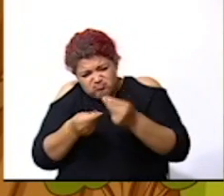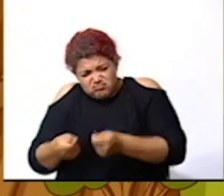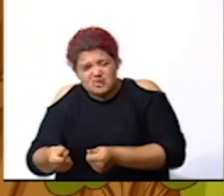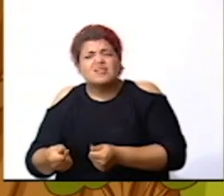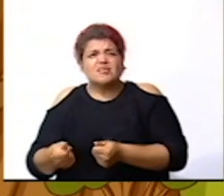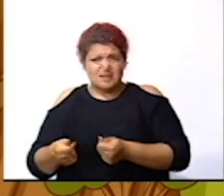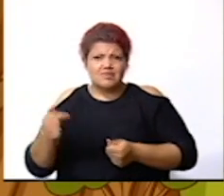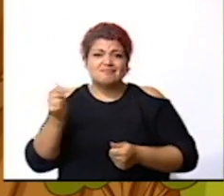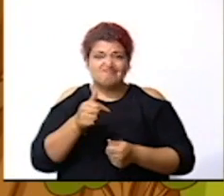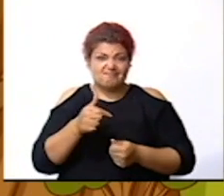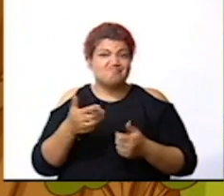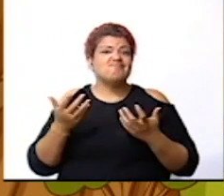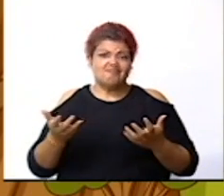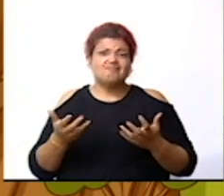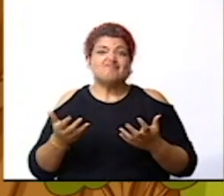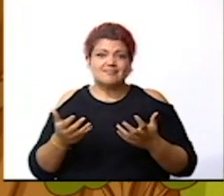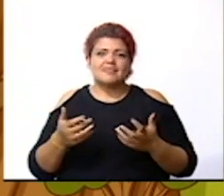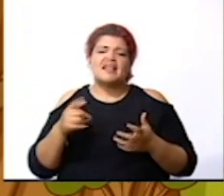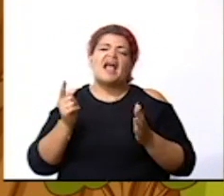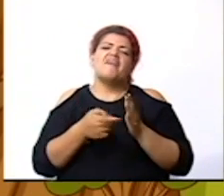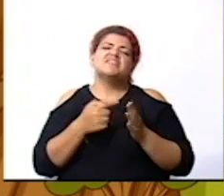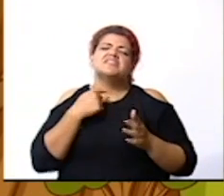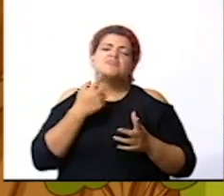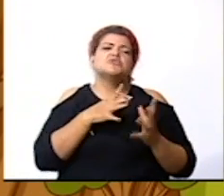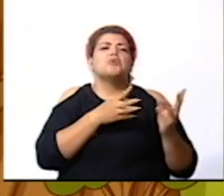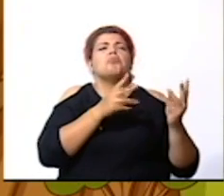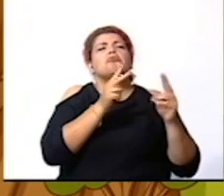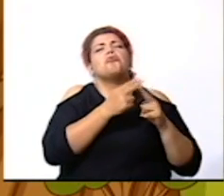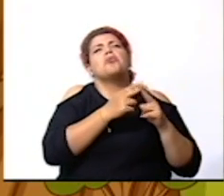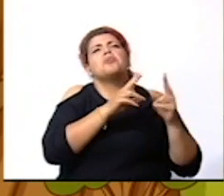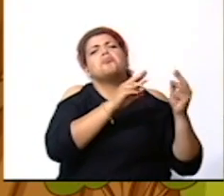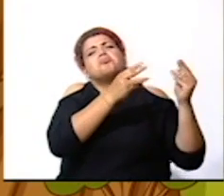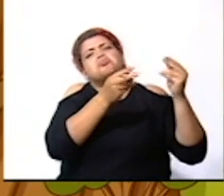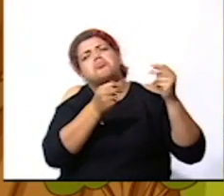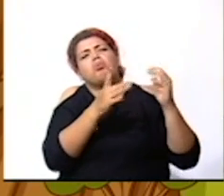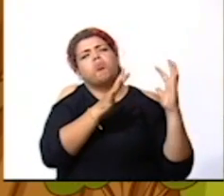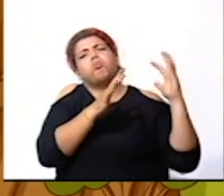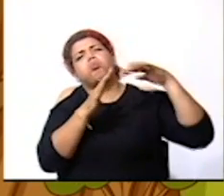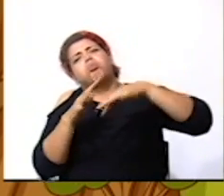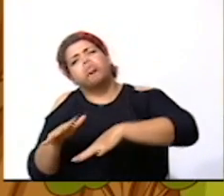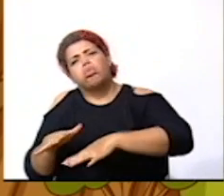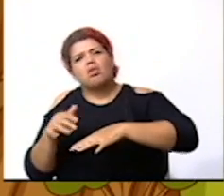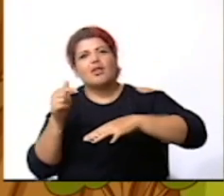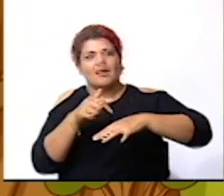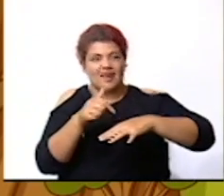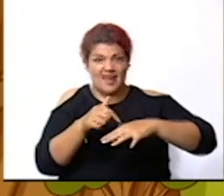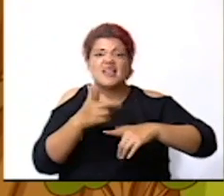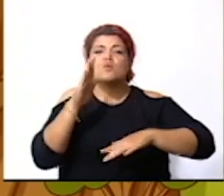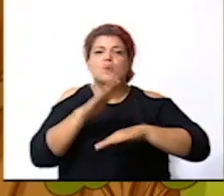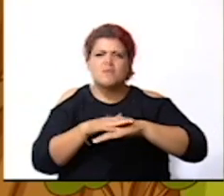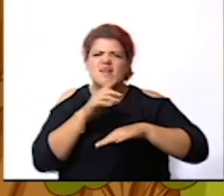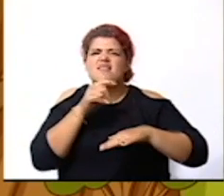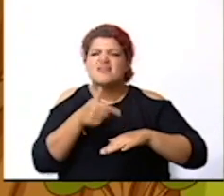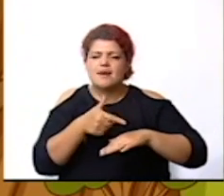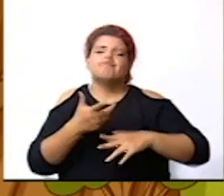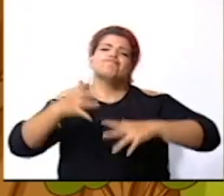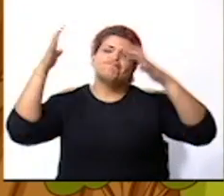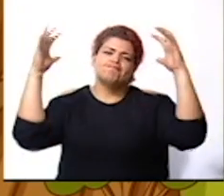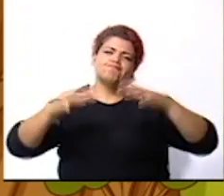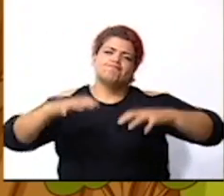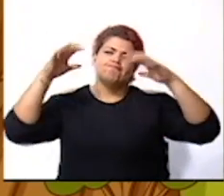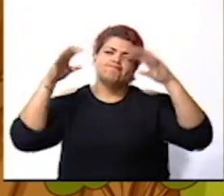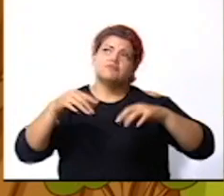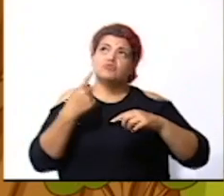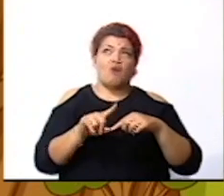bueno a veces le decimos deslizamiento o derrumbe y también es producto de este fenómeno